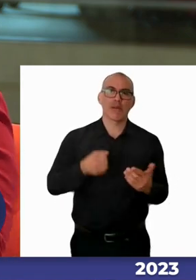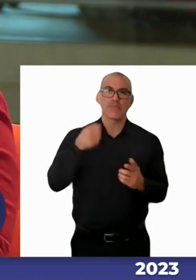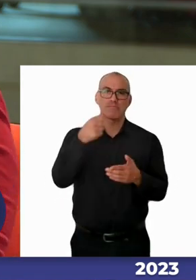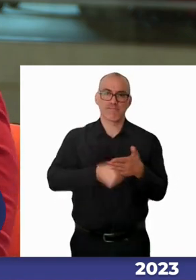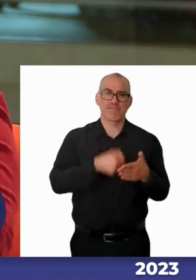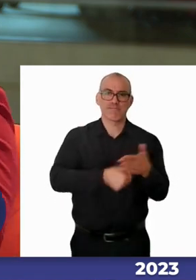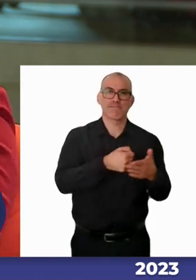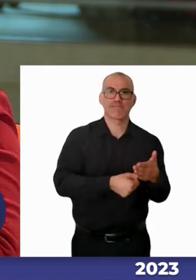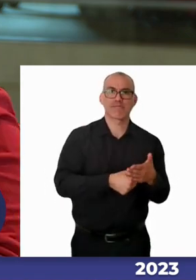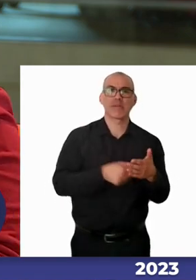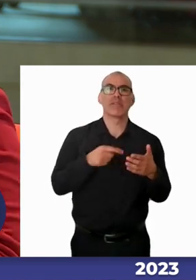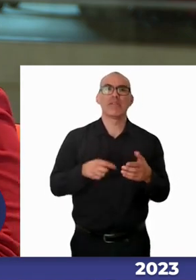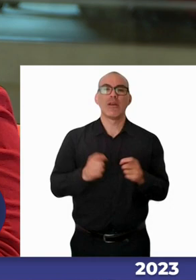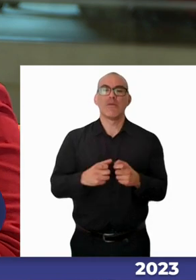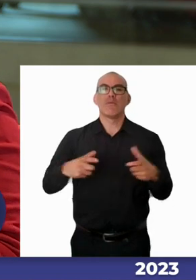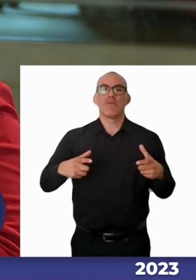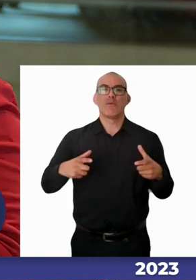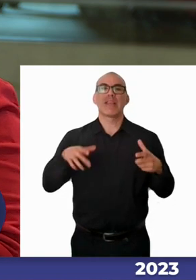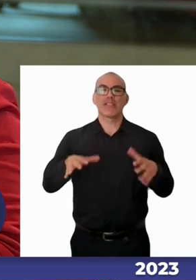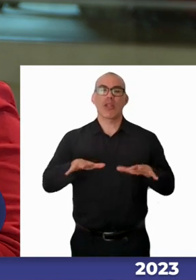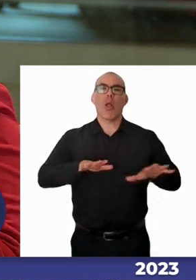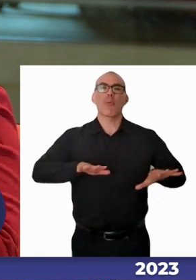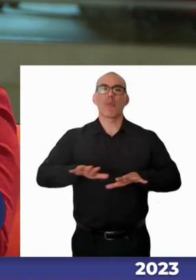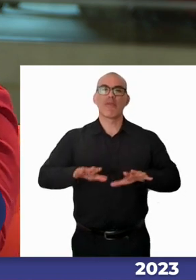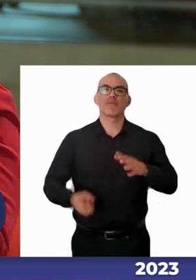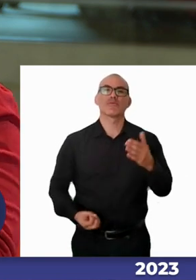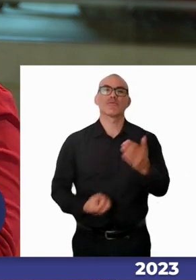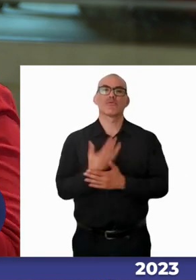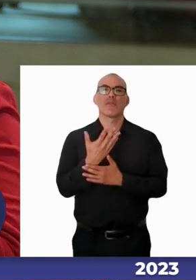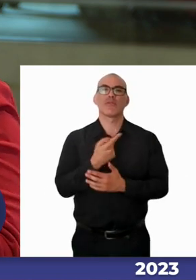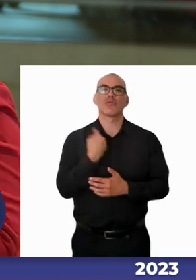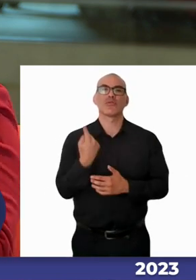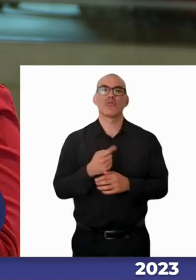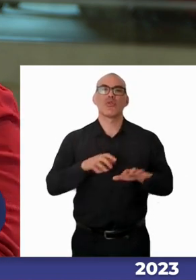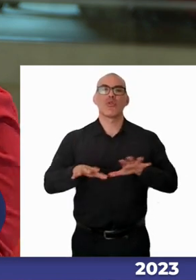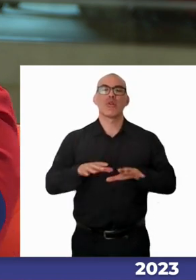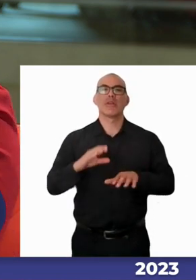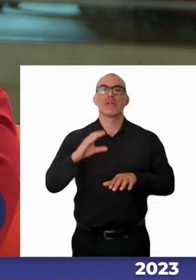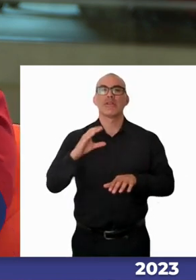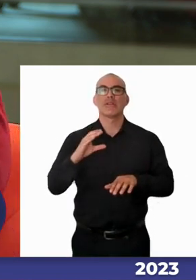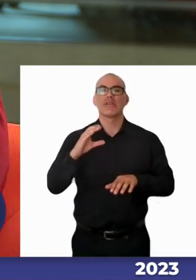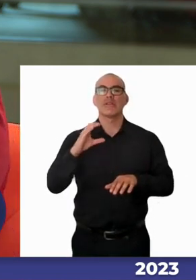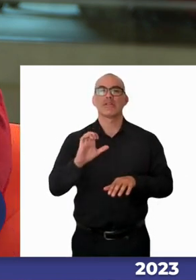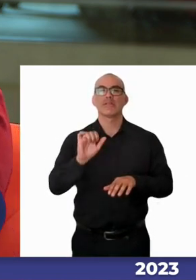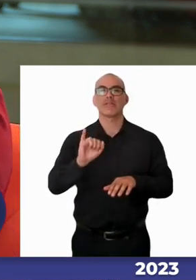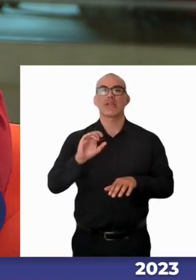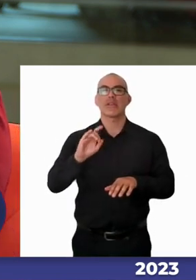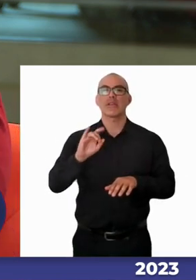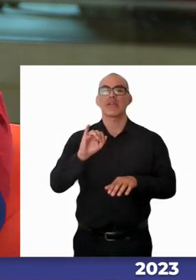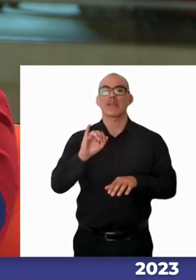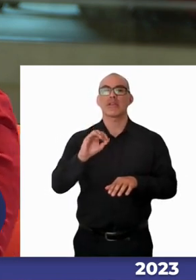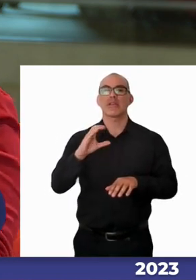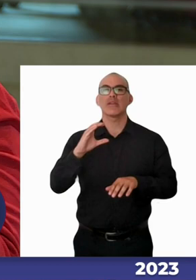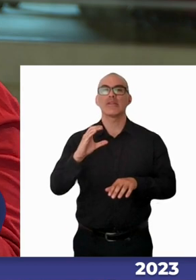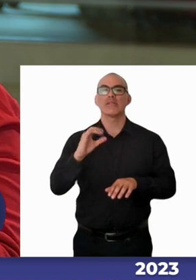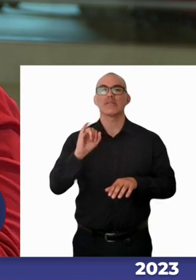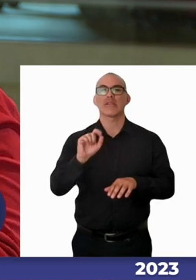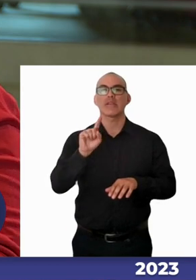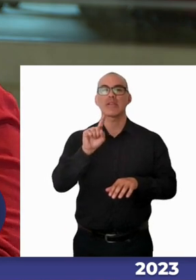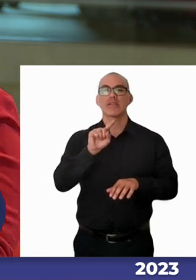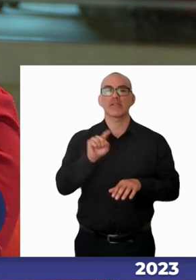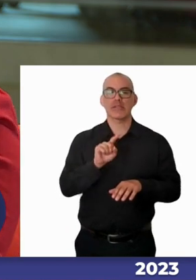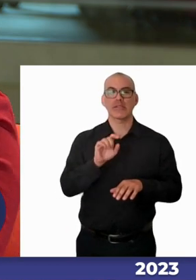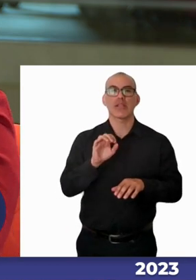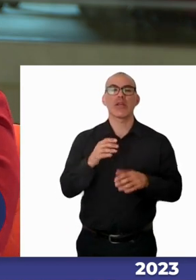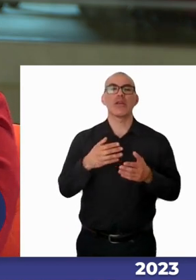convierte en un movimiento y nos convertimos en el CEIX centro de estudiantes de personas en situación de discapacidad de la universidad de Santiago